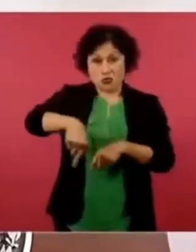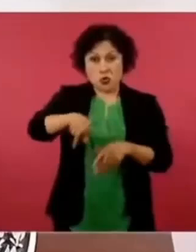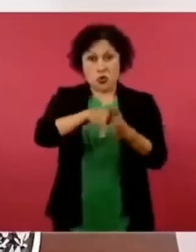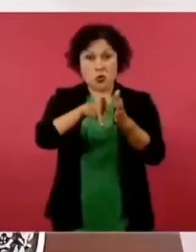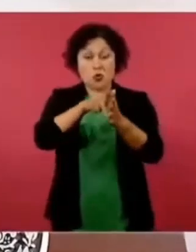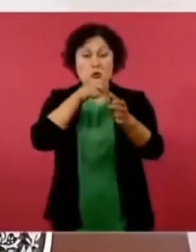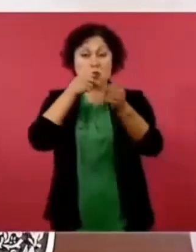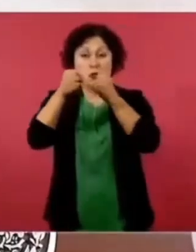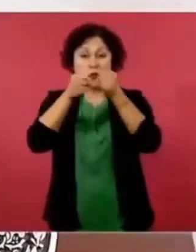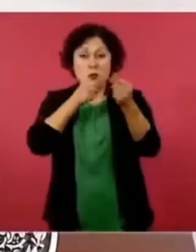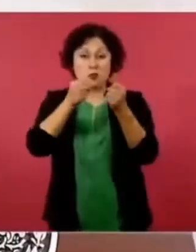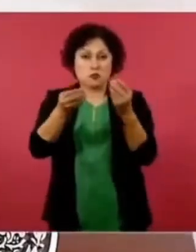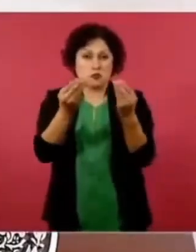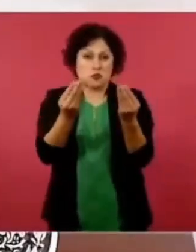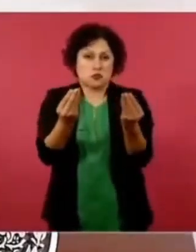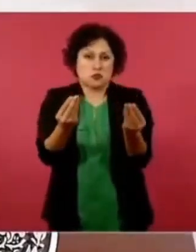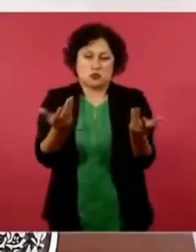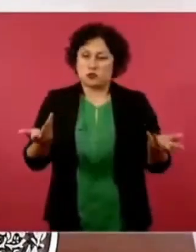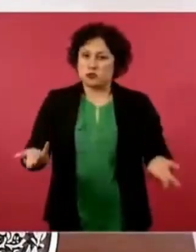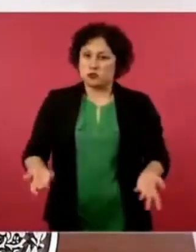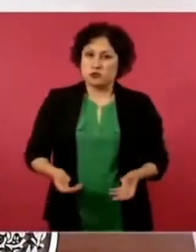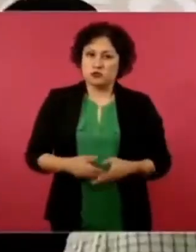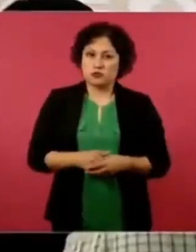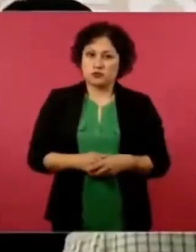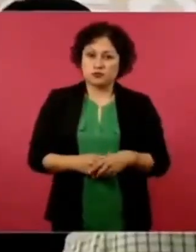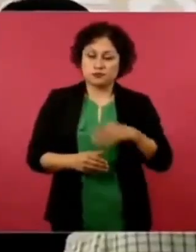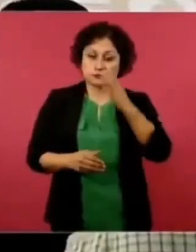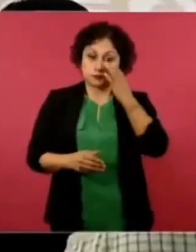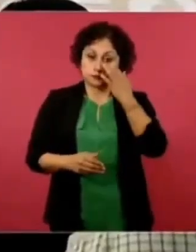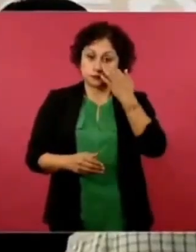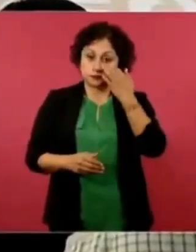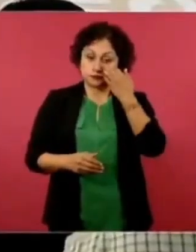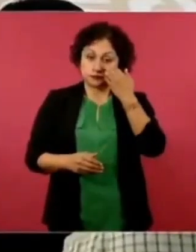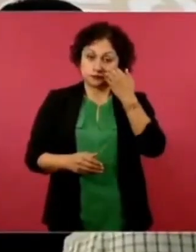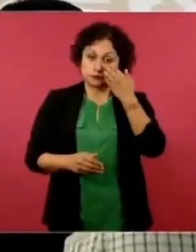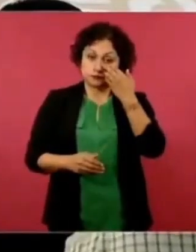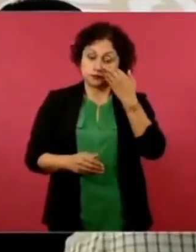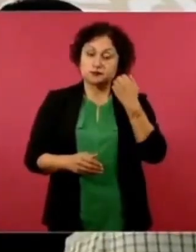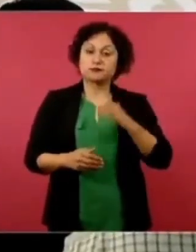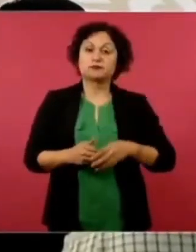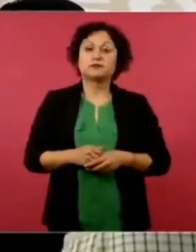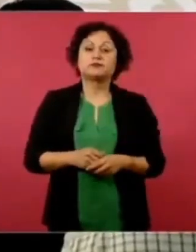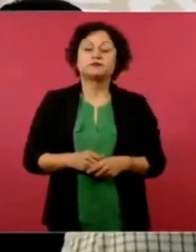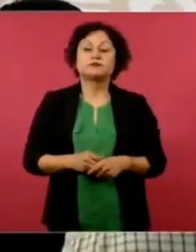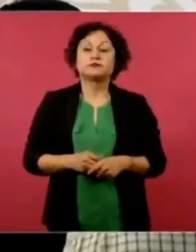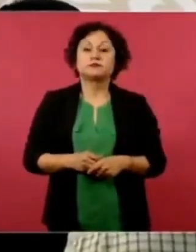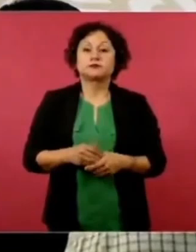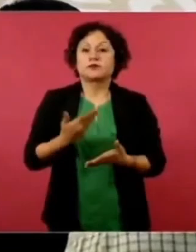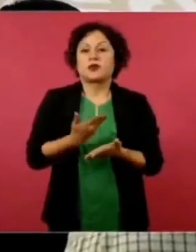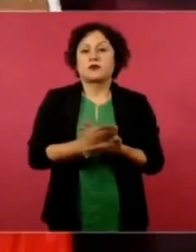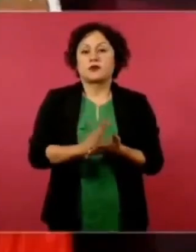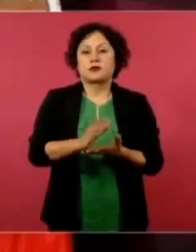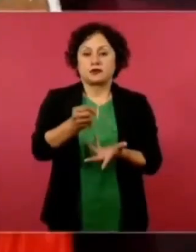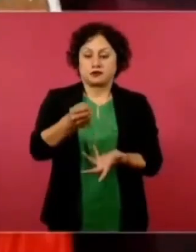comunicación, pero muchísimo, además dinero no facturado,